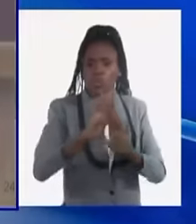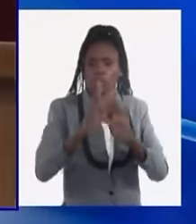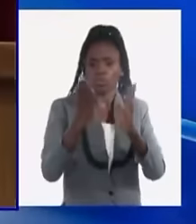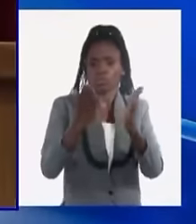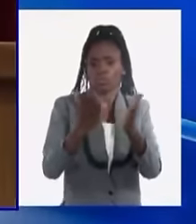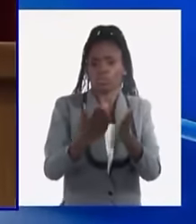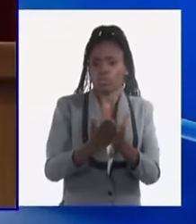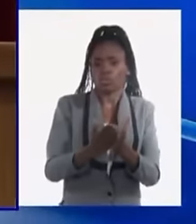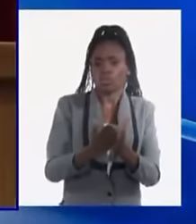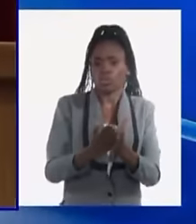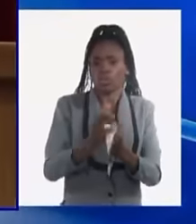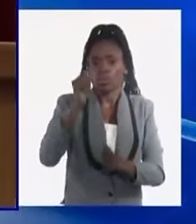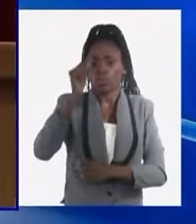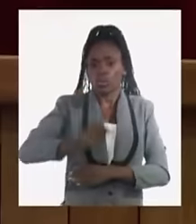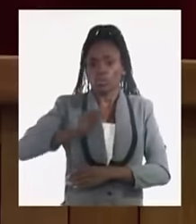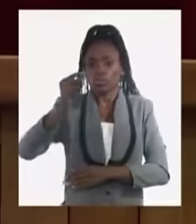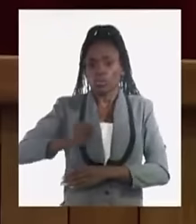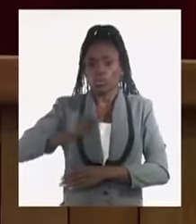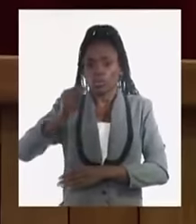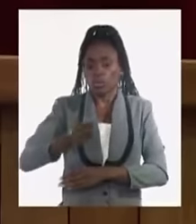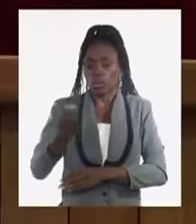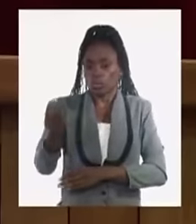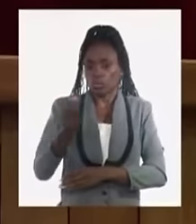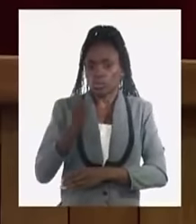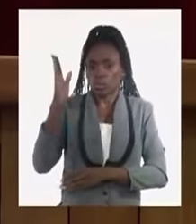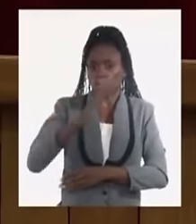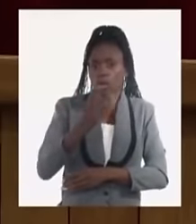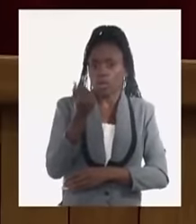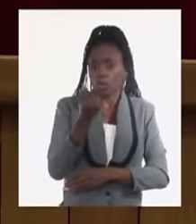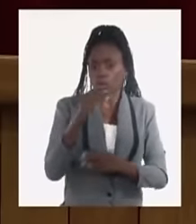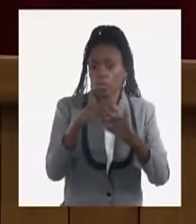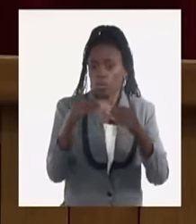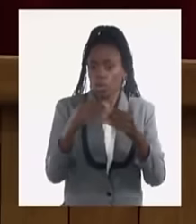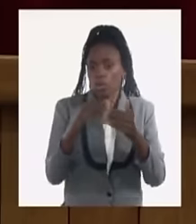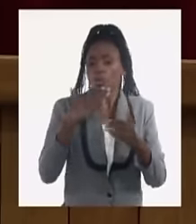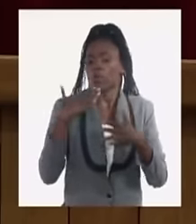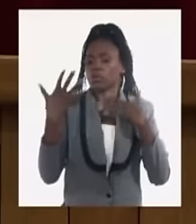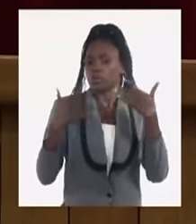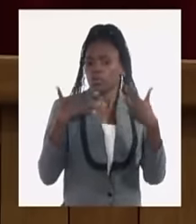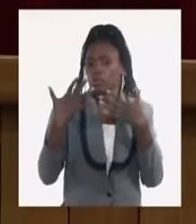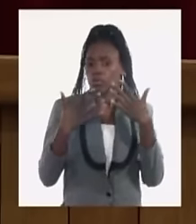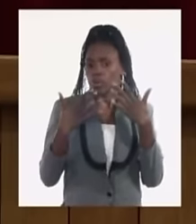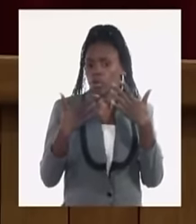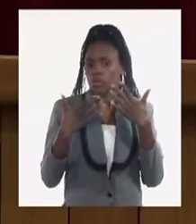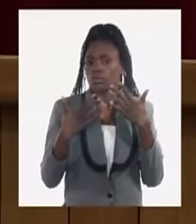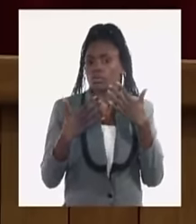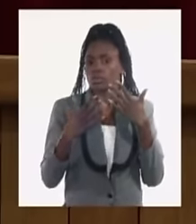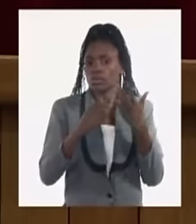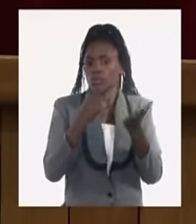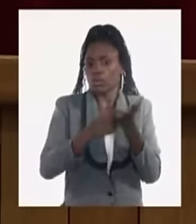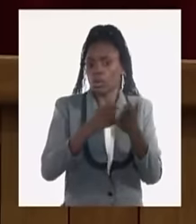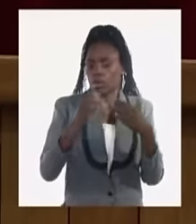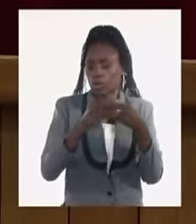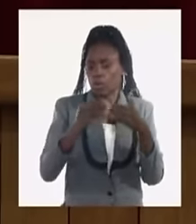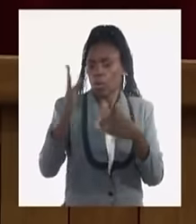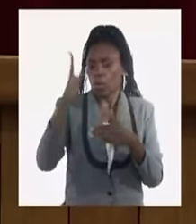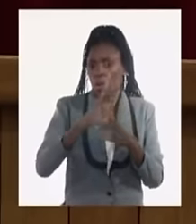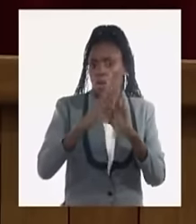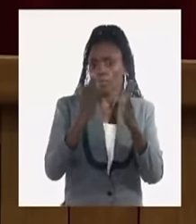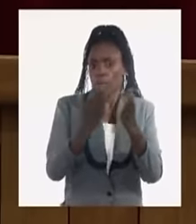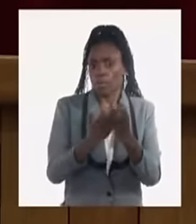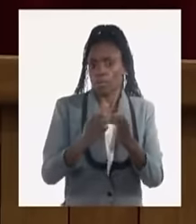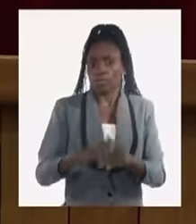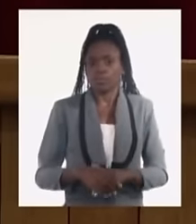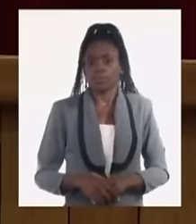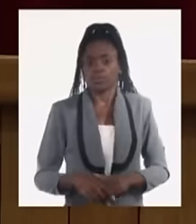los ciudadanos del país que reciban su remesa y que puedan disfrutarla en función del beneficio y bienestar de la familia.